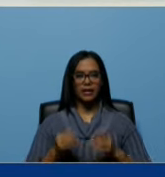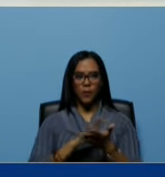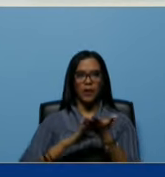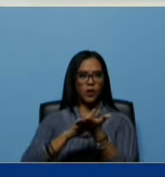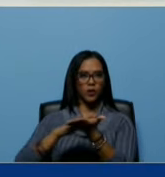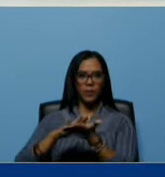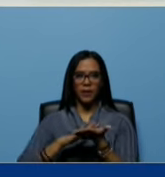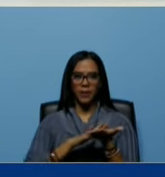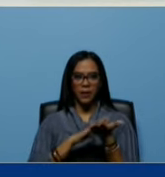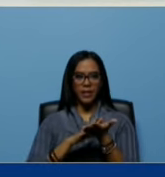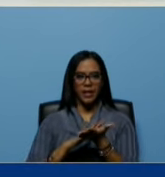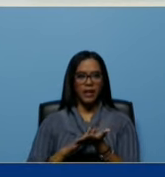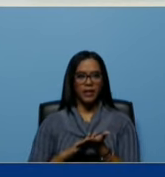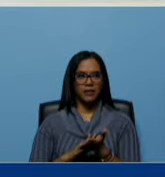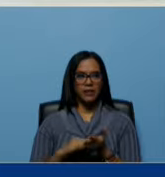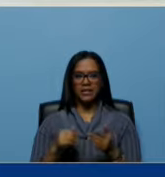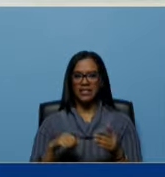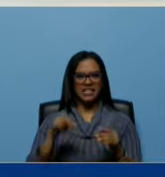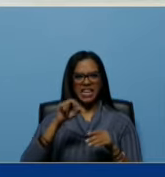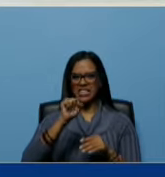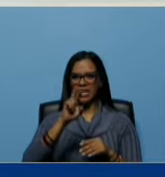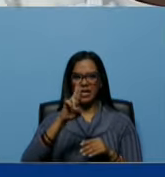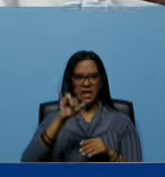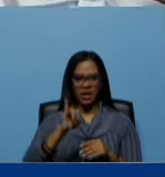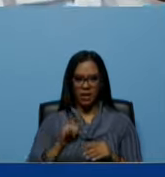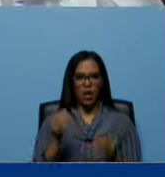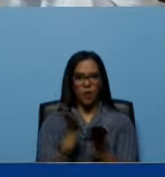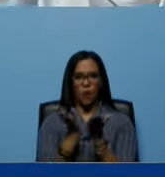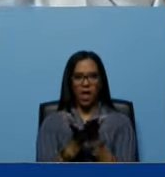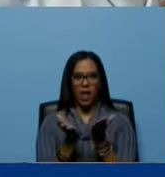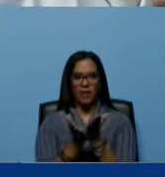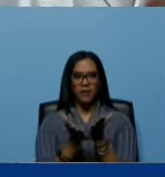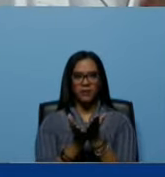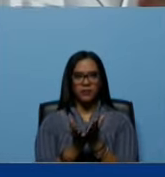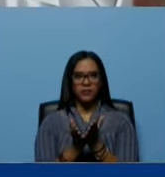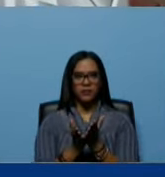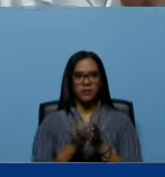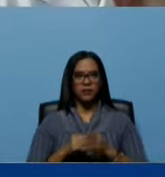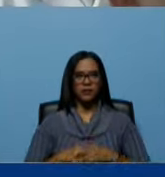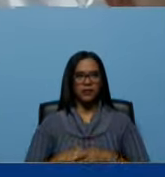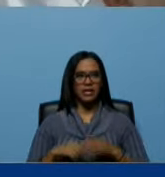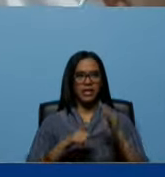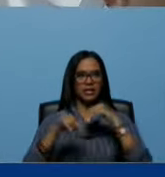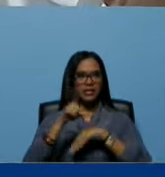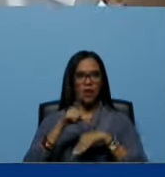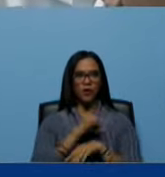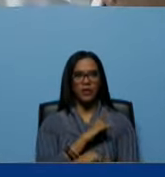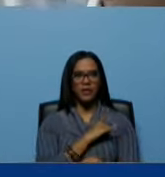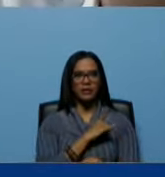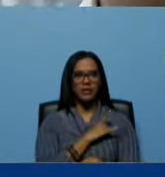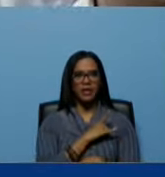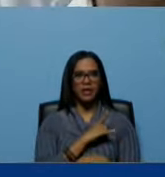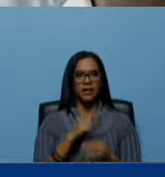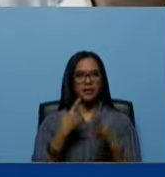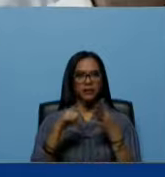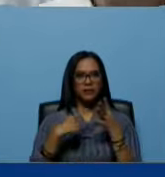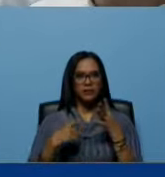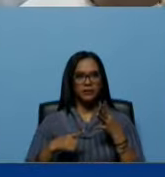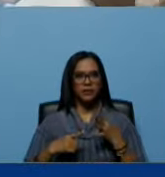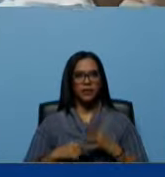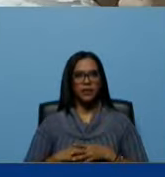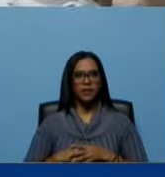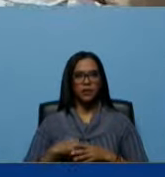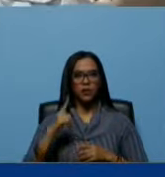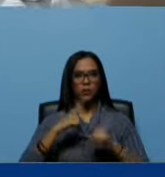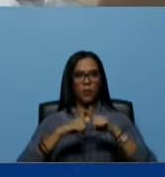aquí recupera aquí ambulaturas CDS RI escuela simoncitos liceos universidades etcétera con el